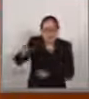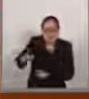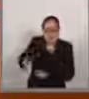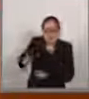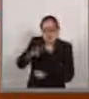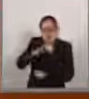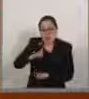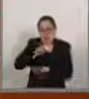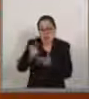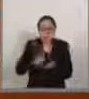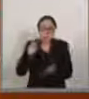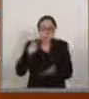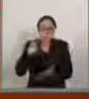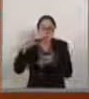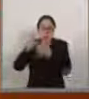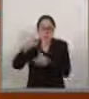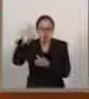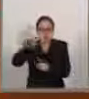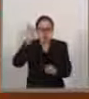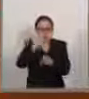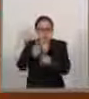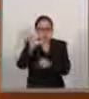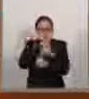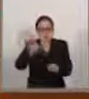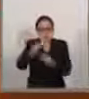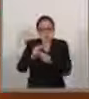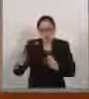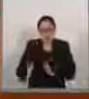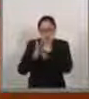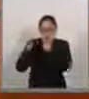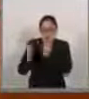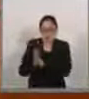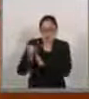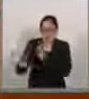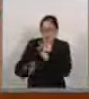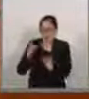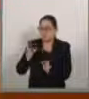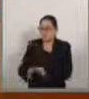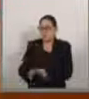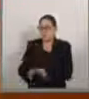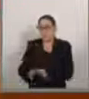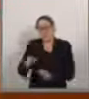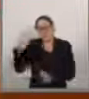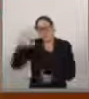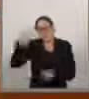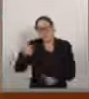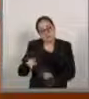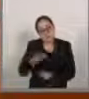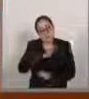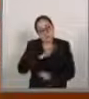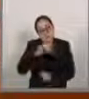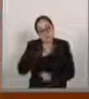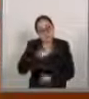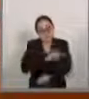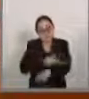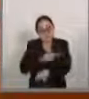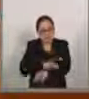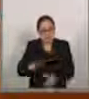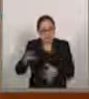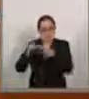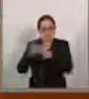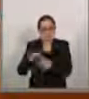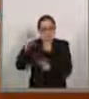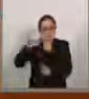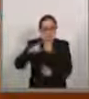una política que pueda garantizar una participación irrestricta que tome en cuenta también, insisto,